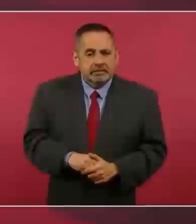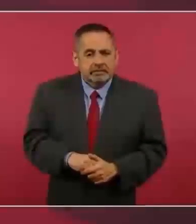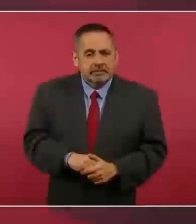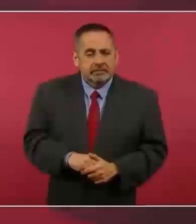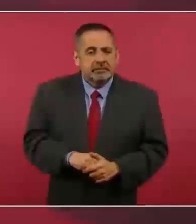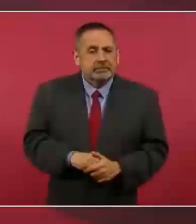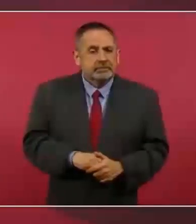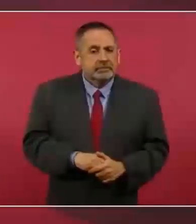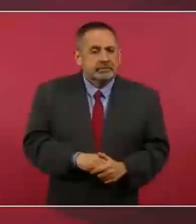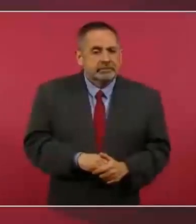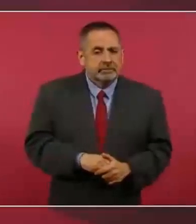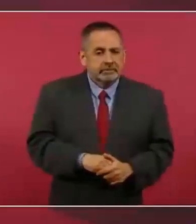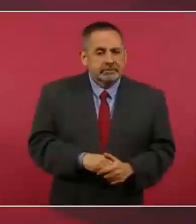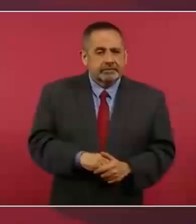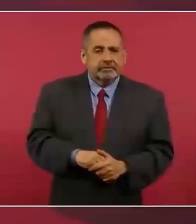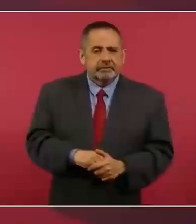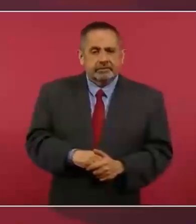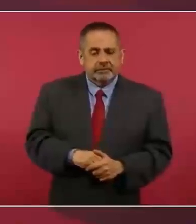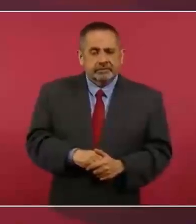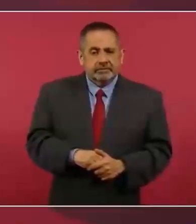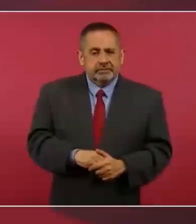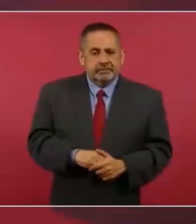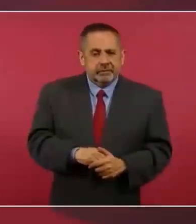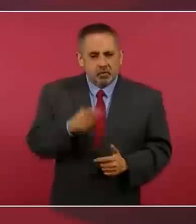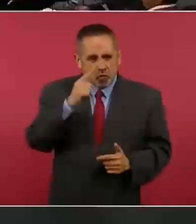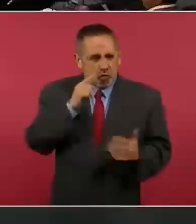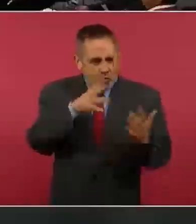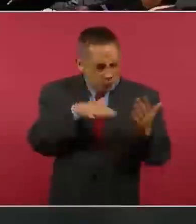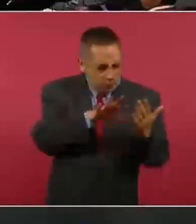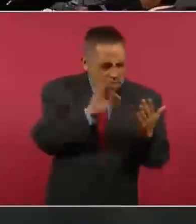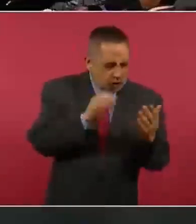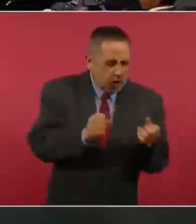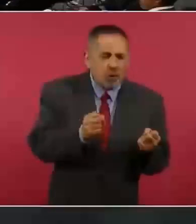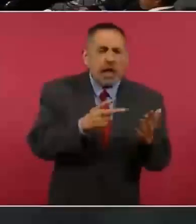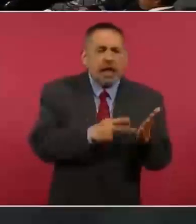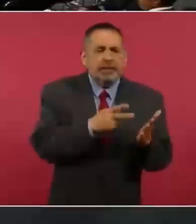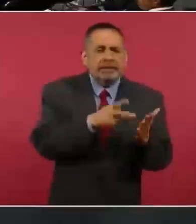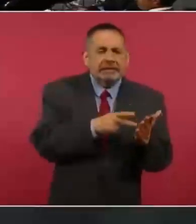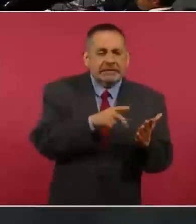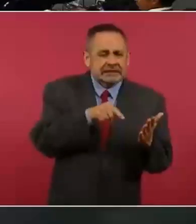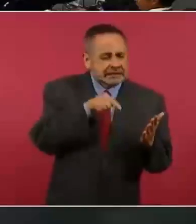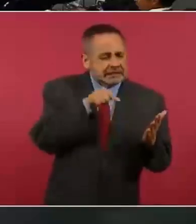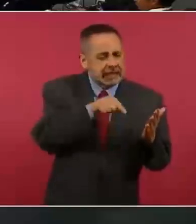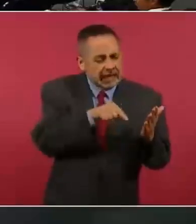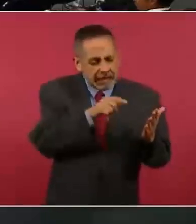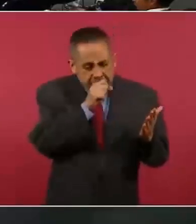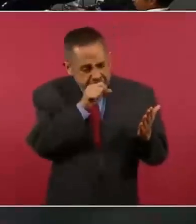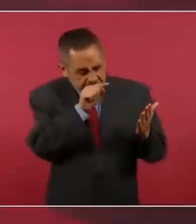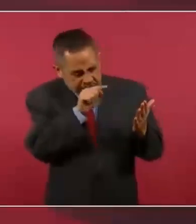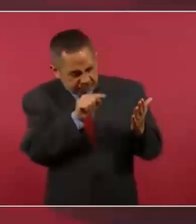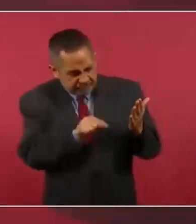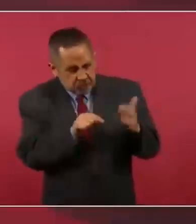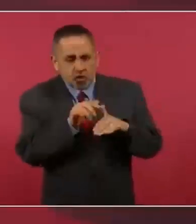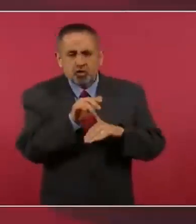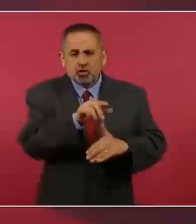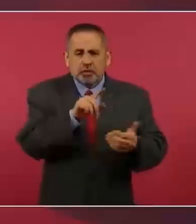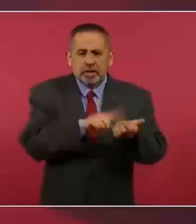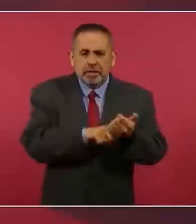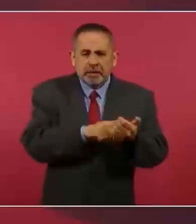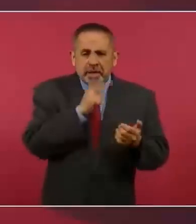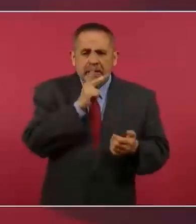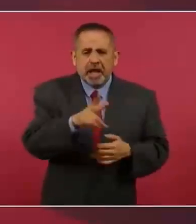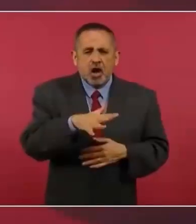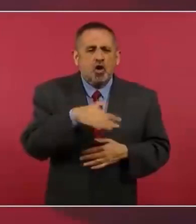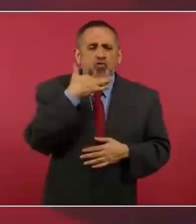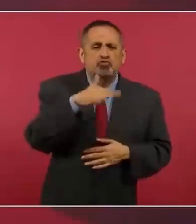y nada más busque cuántas veces aparece